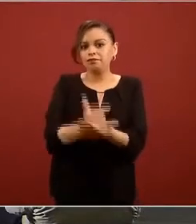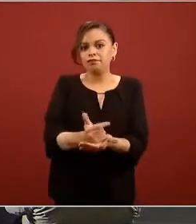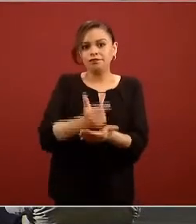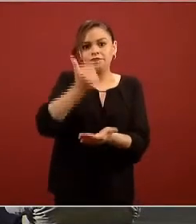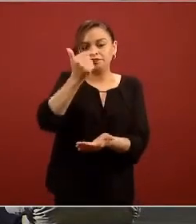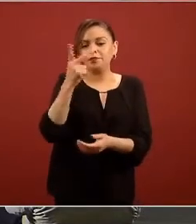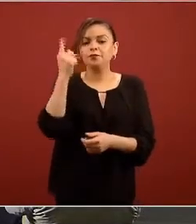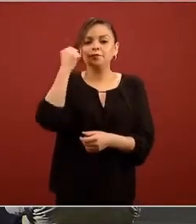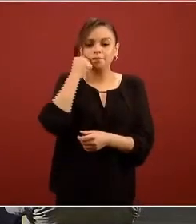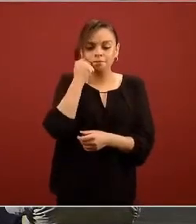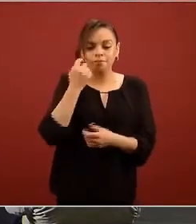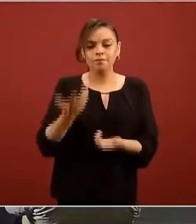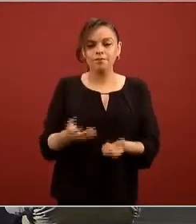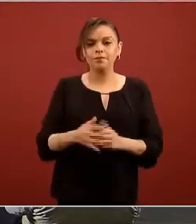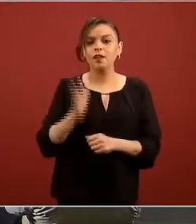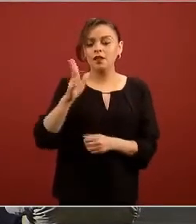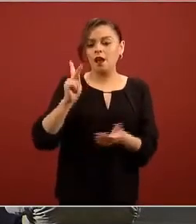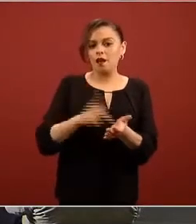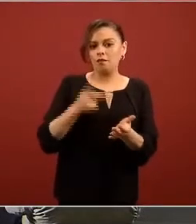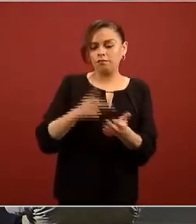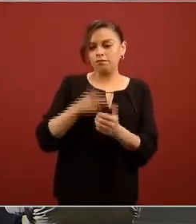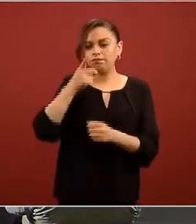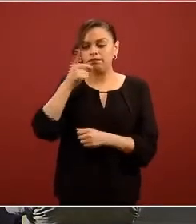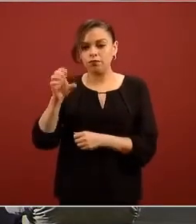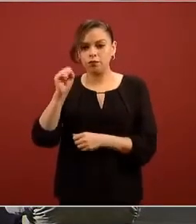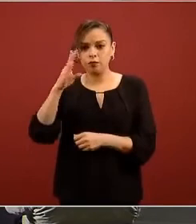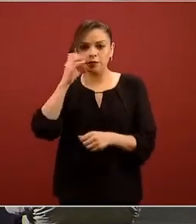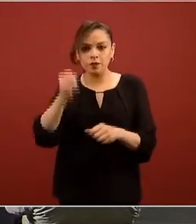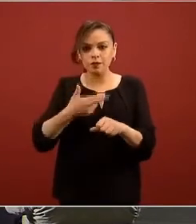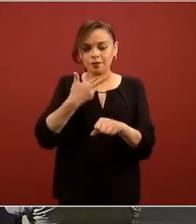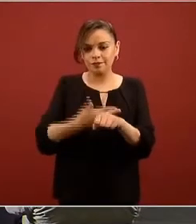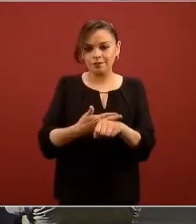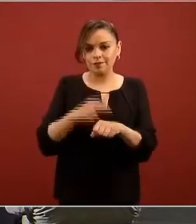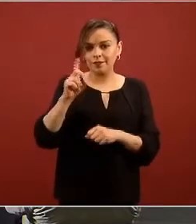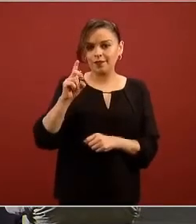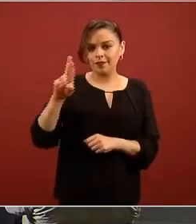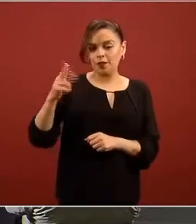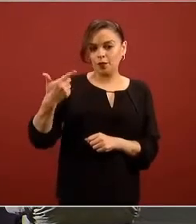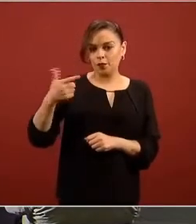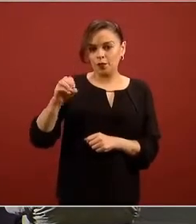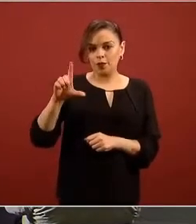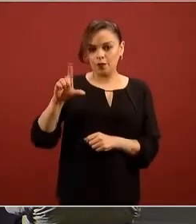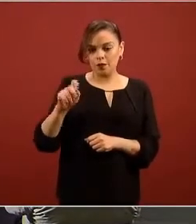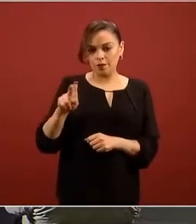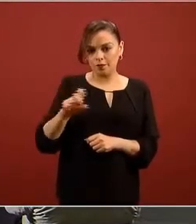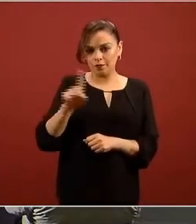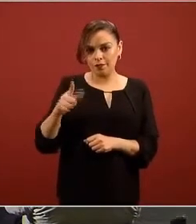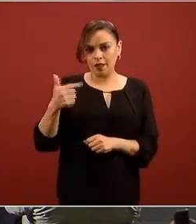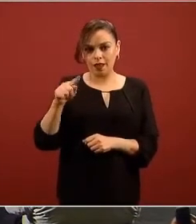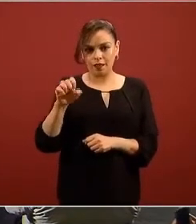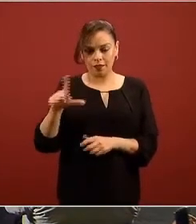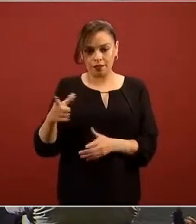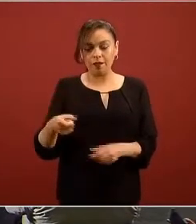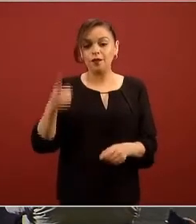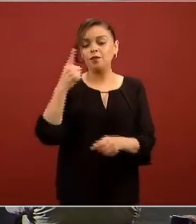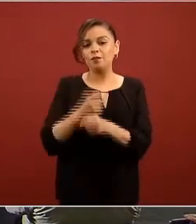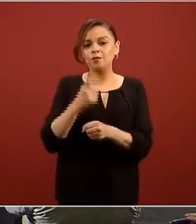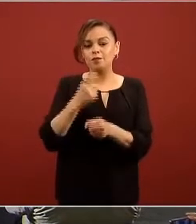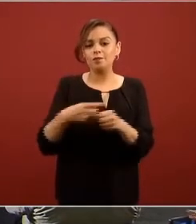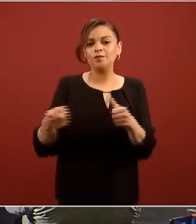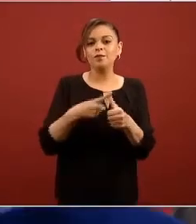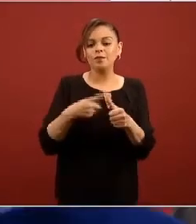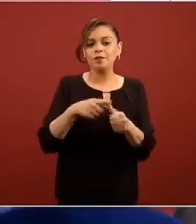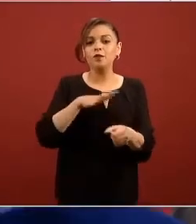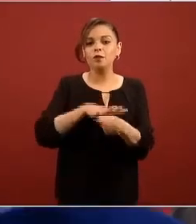otra vez el subsecretario el doctor Hugo López-Gatell lo prioritario es prevenir